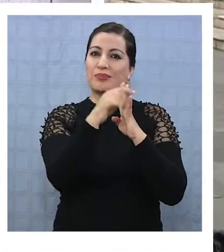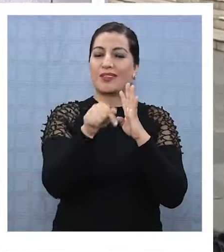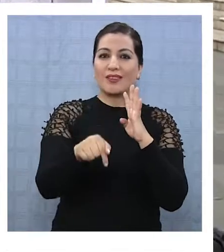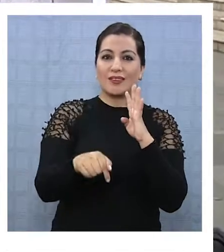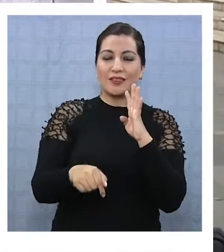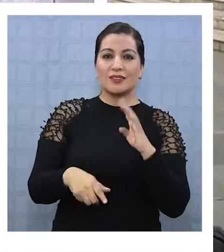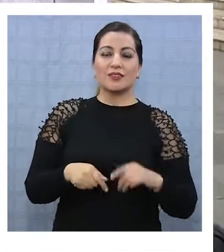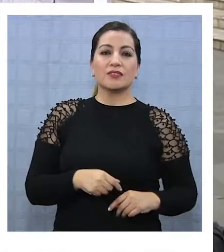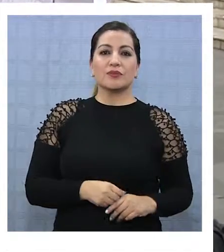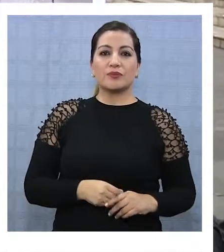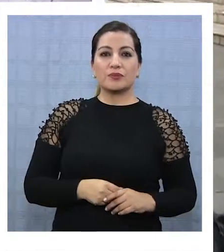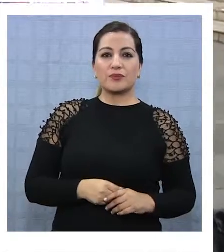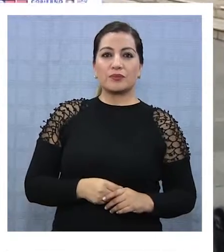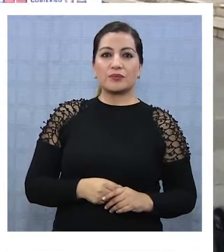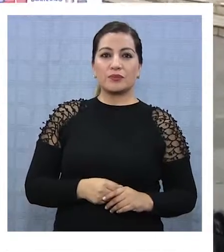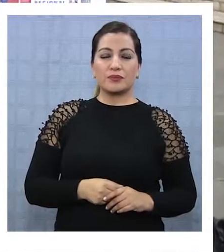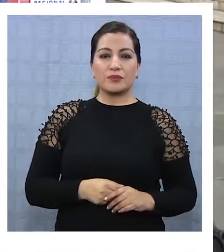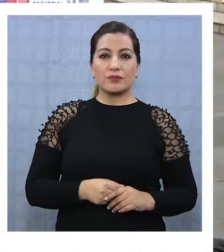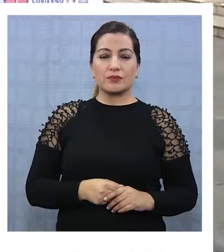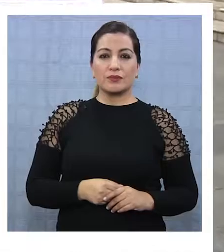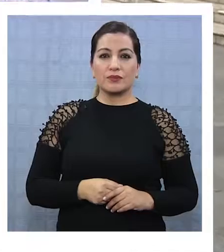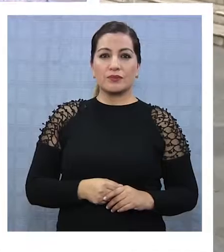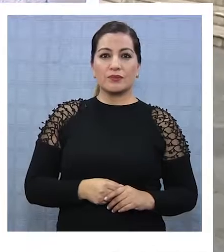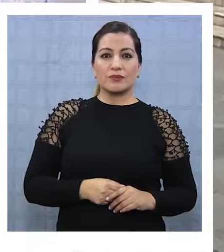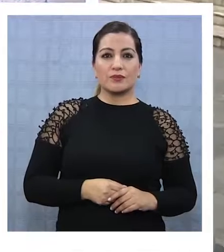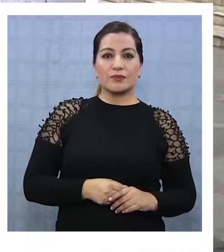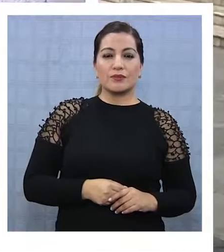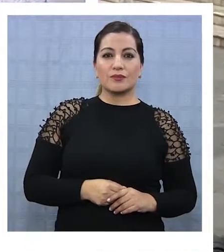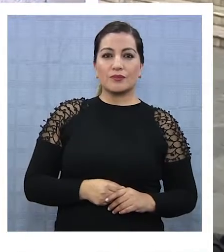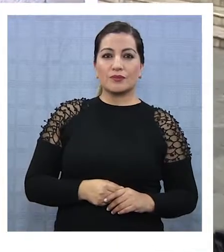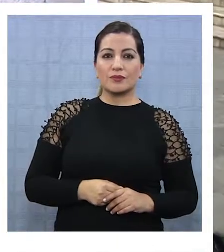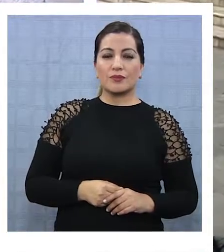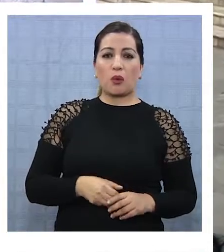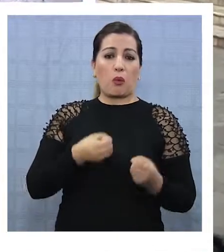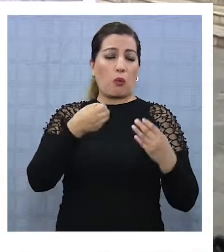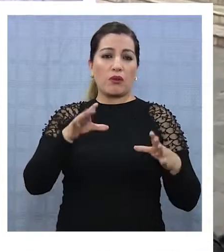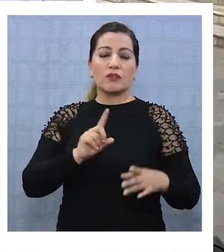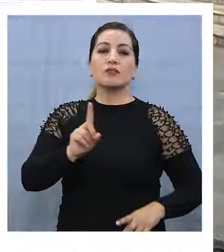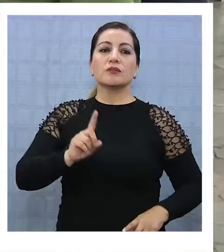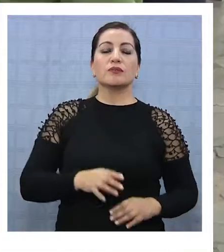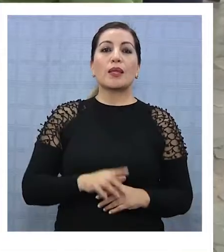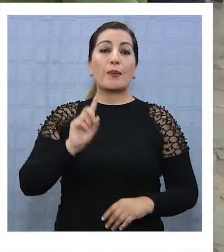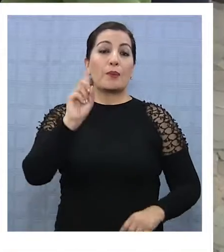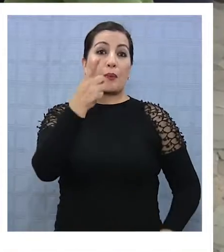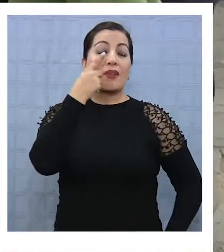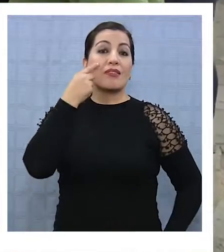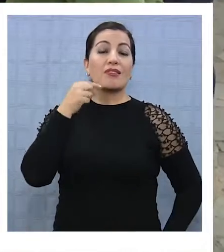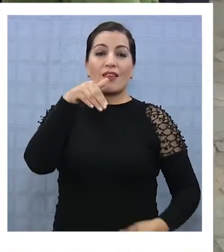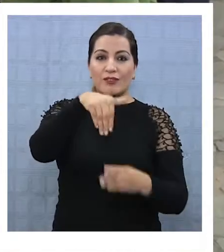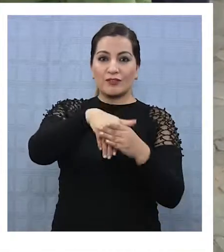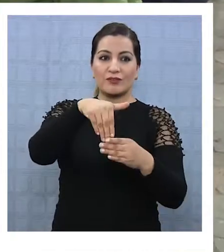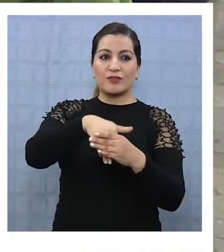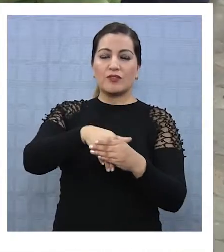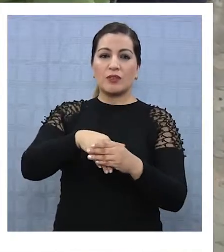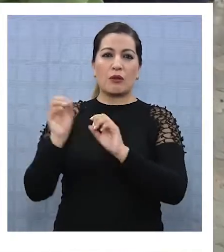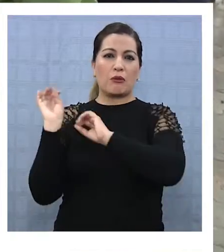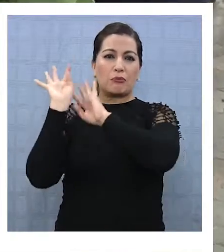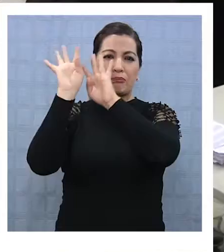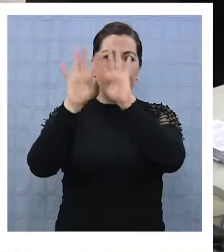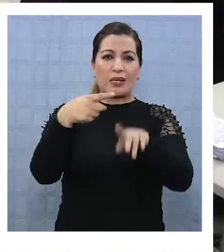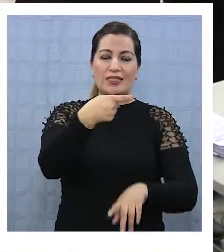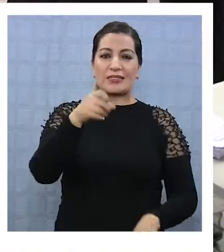Públicas presenta, que no son una elección, digamos, a la ligera. En este primer día de votación